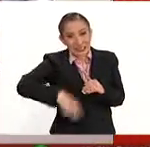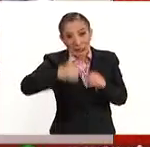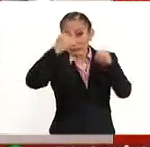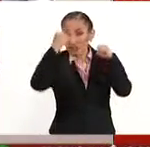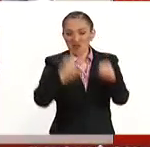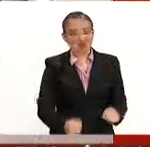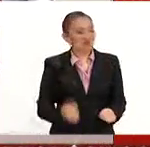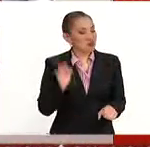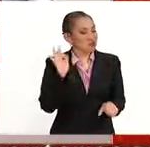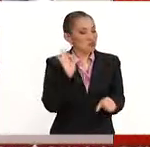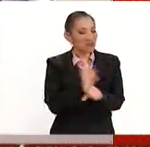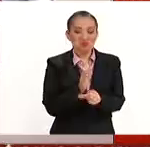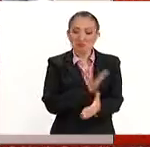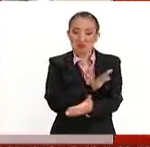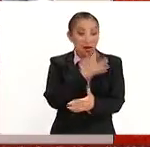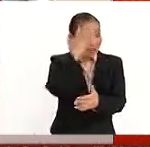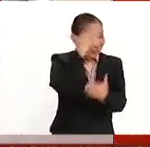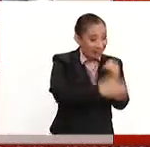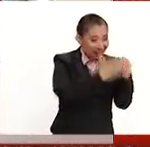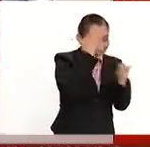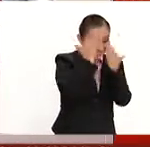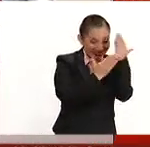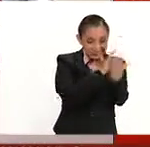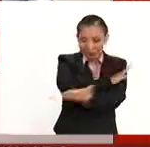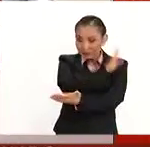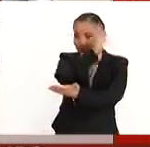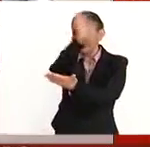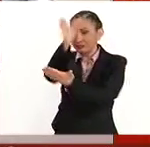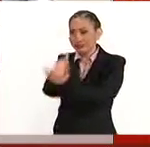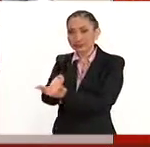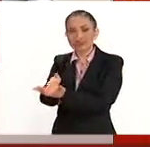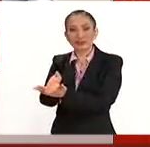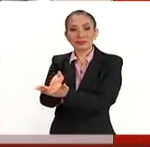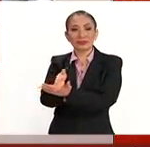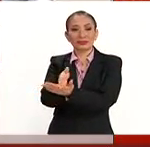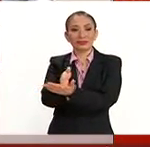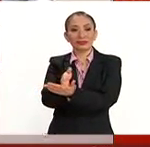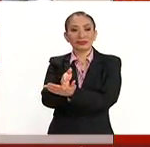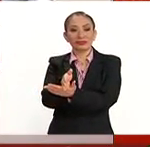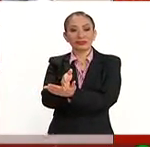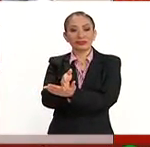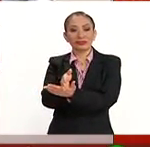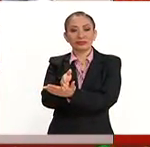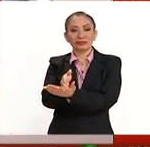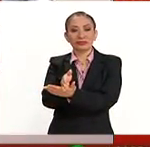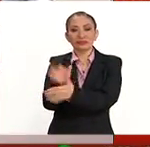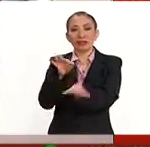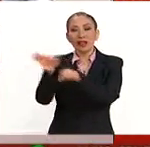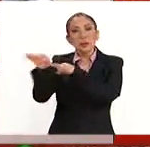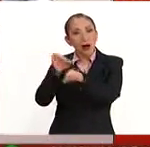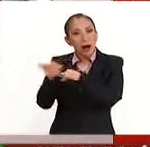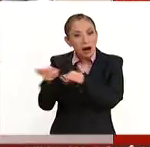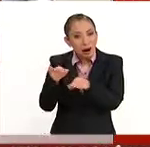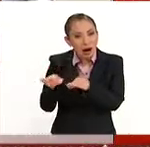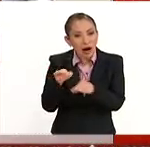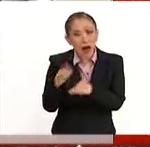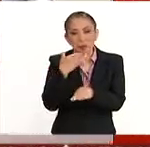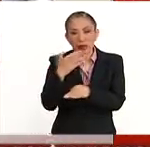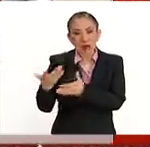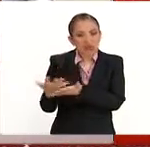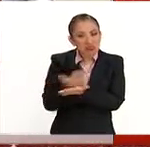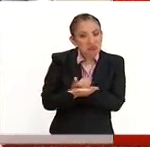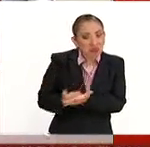garantizado, garantizado el, pues encontrar un trabajo, ¿no? Muy bien